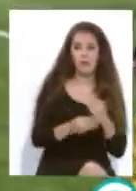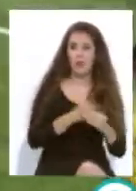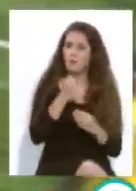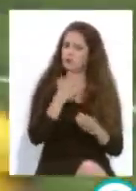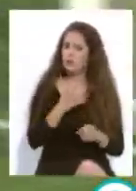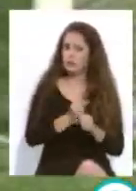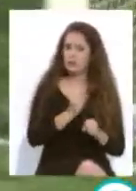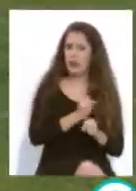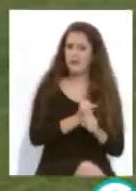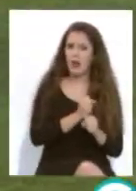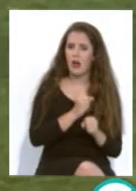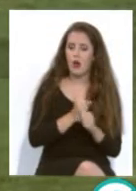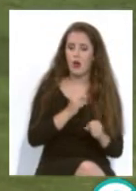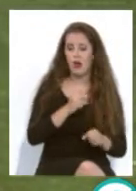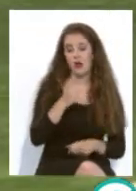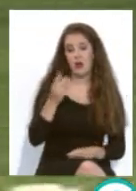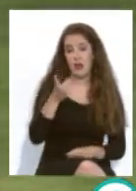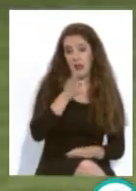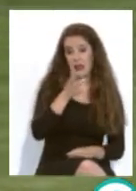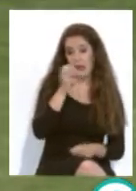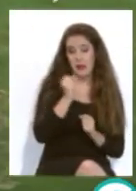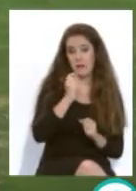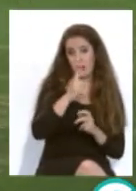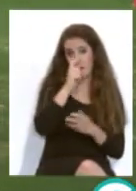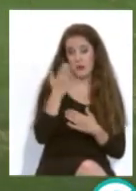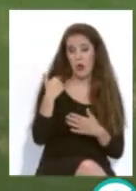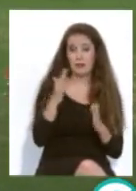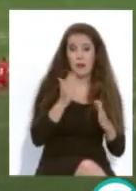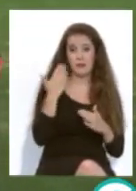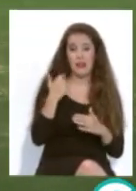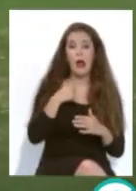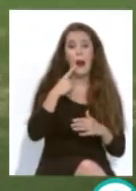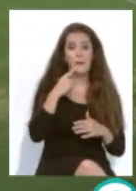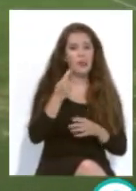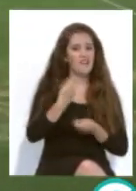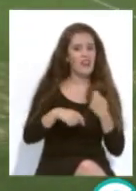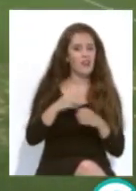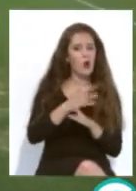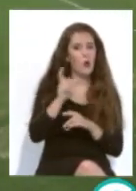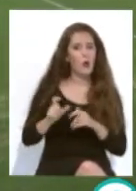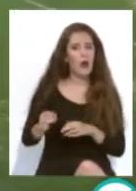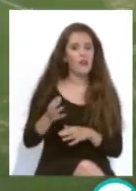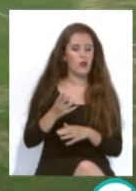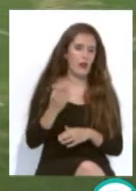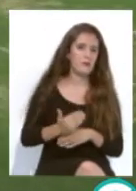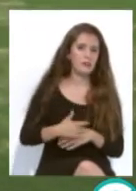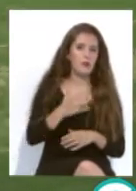mercado de verano del año pasado, de la temporada pasada, fue el Almería, que vendió a algunos jugadores importantes como Fidel